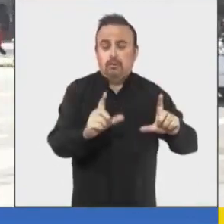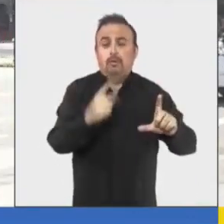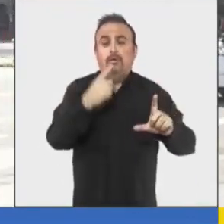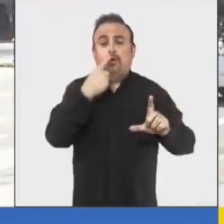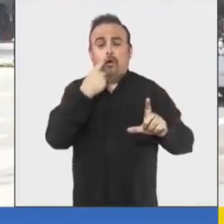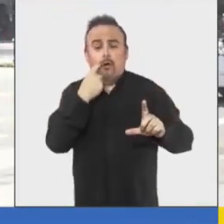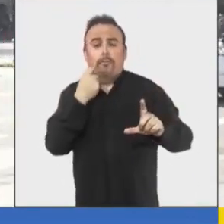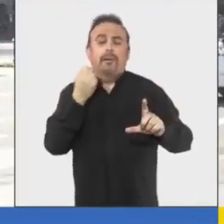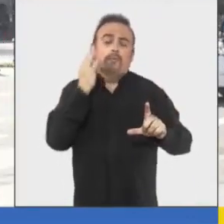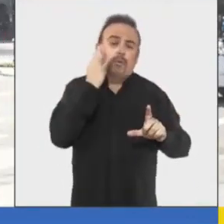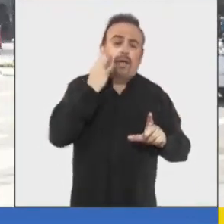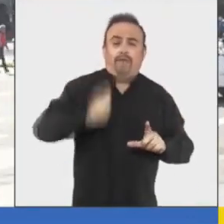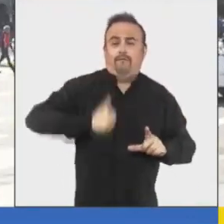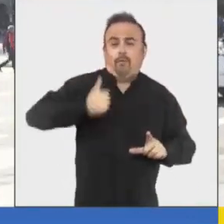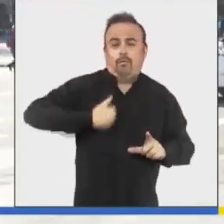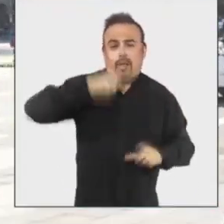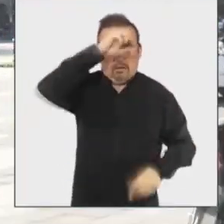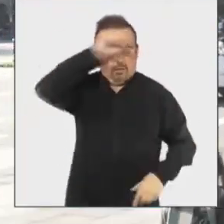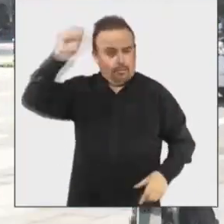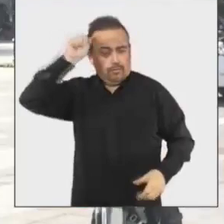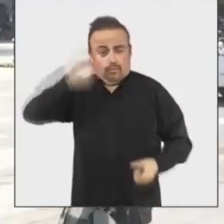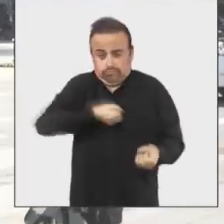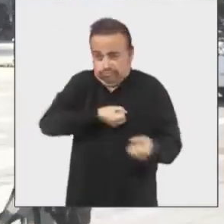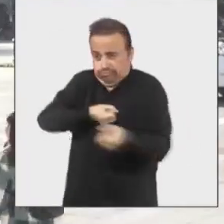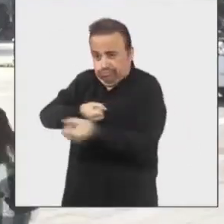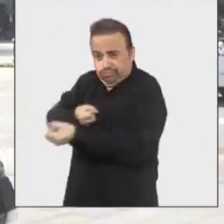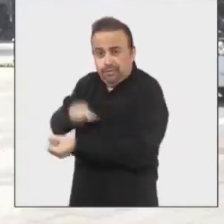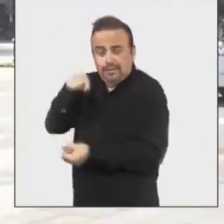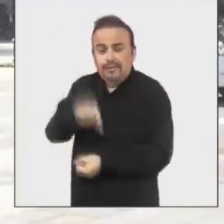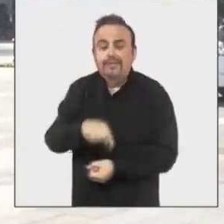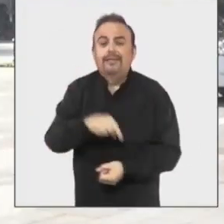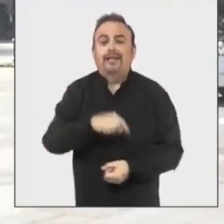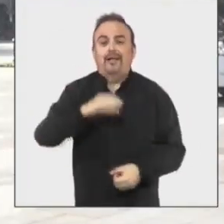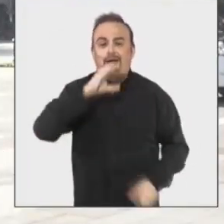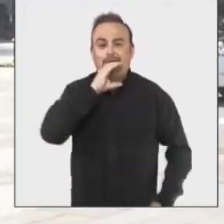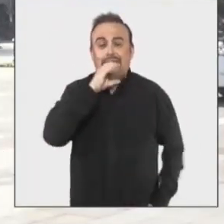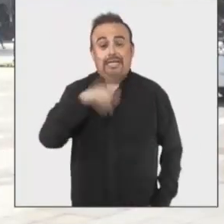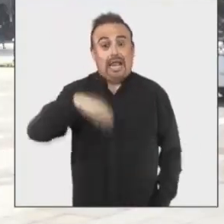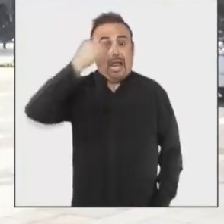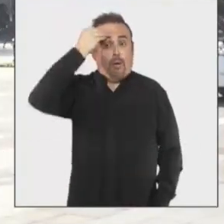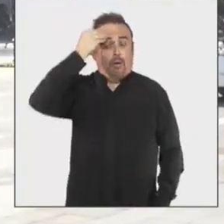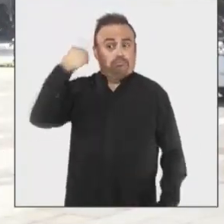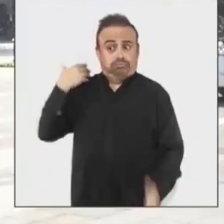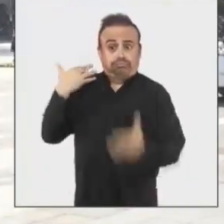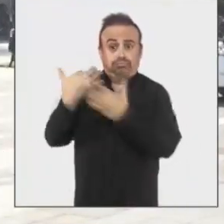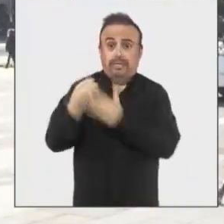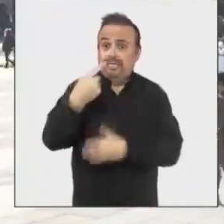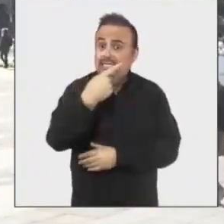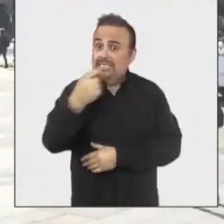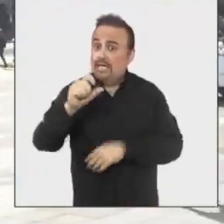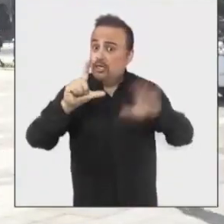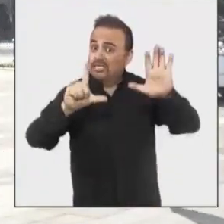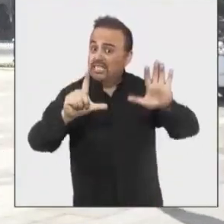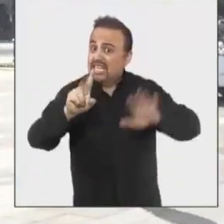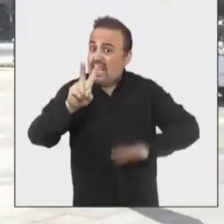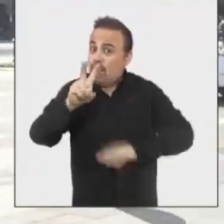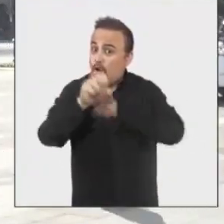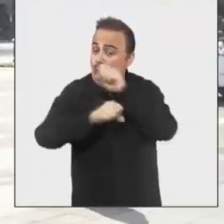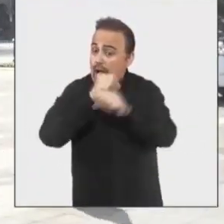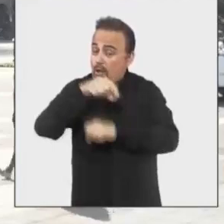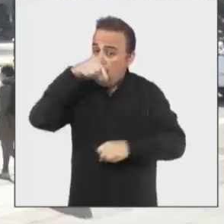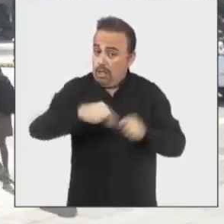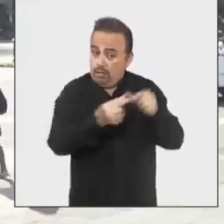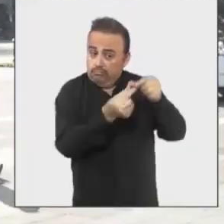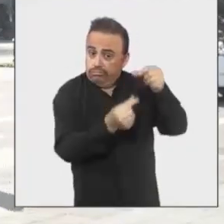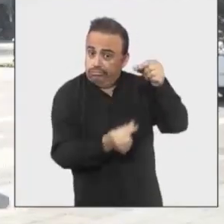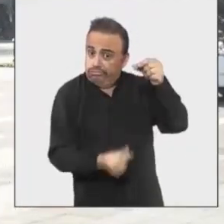voluntarios del Cuerpo de Bomberos de Concepción. Recordemos que esta entidad ya cumple 172 años a